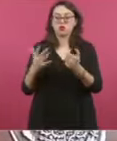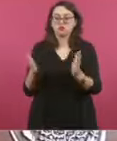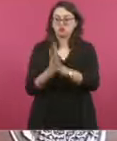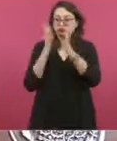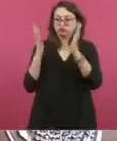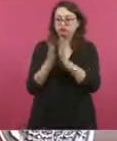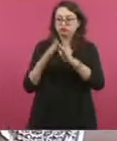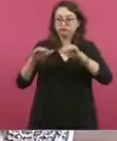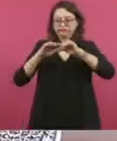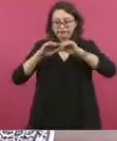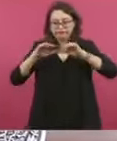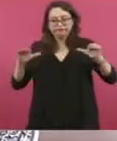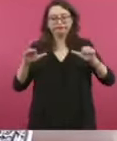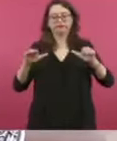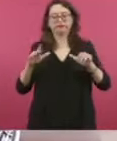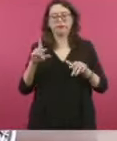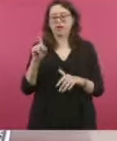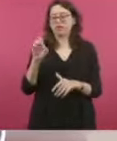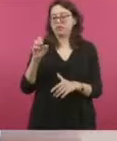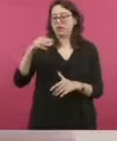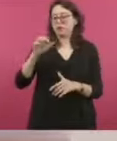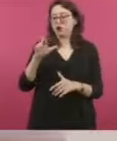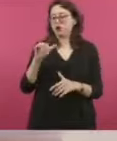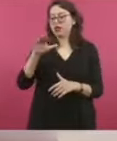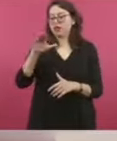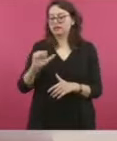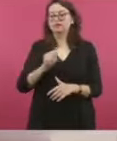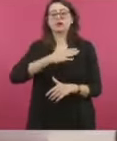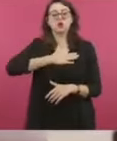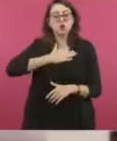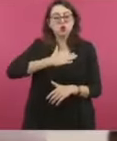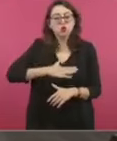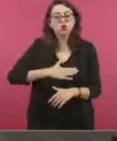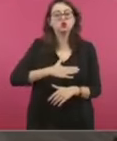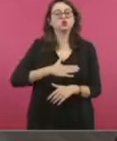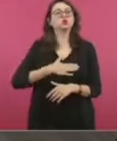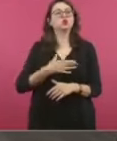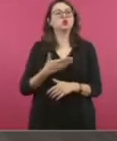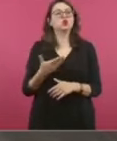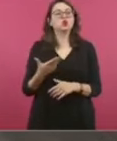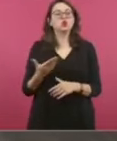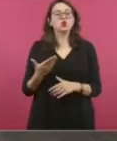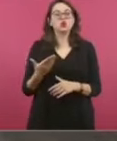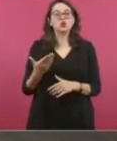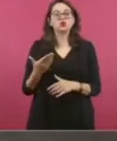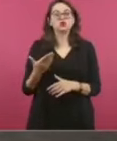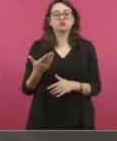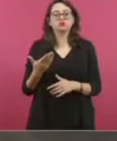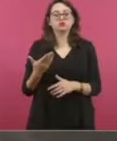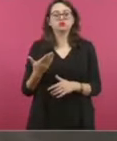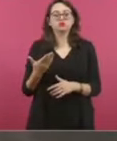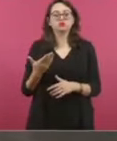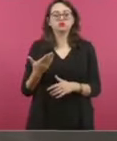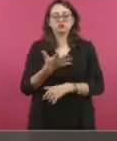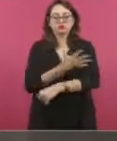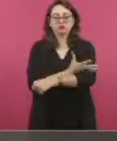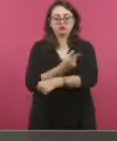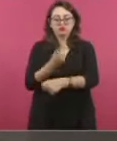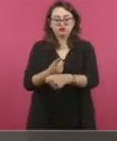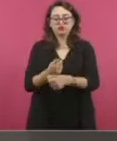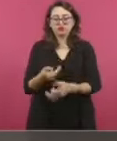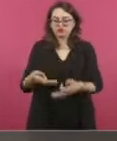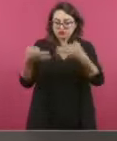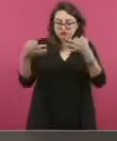justicia y honestidad.